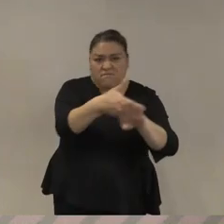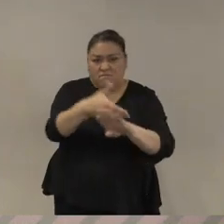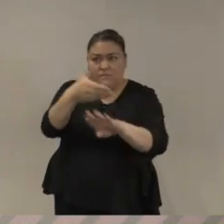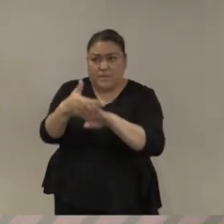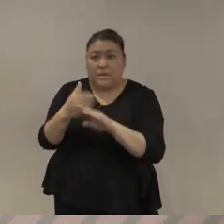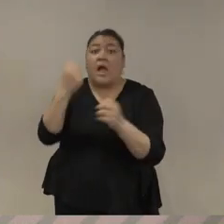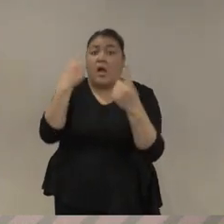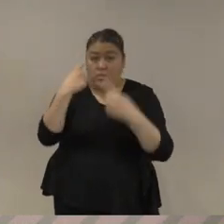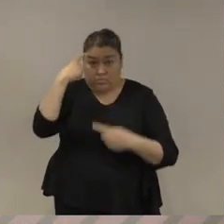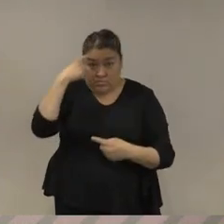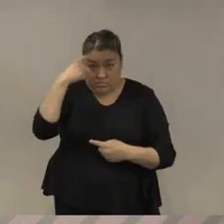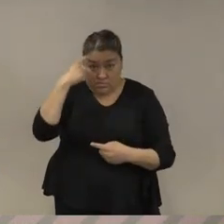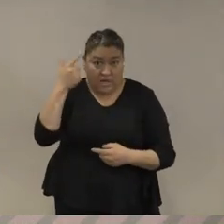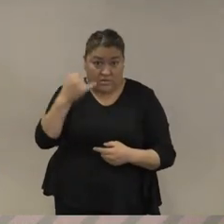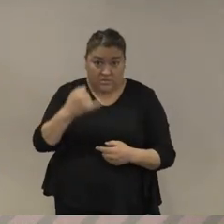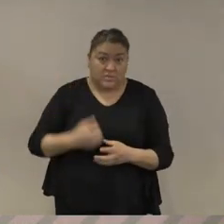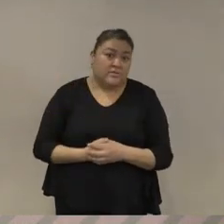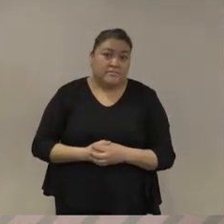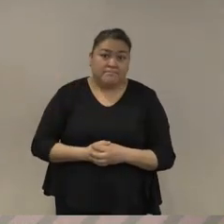es con los militares